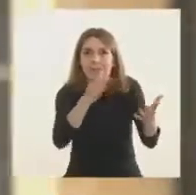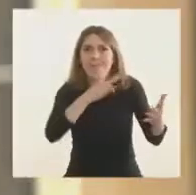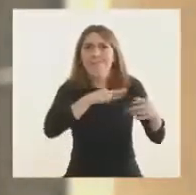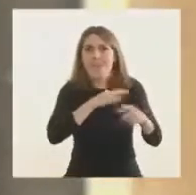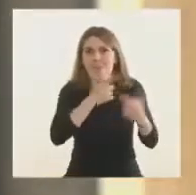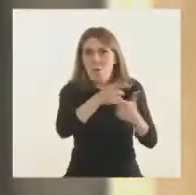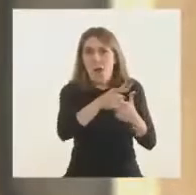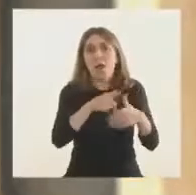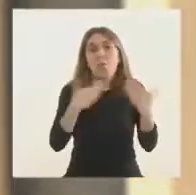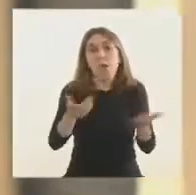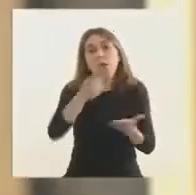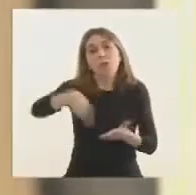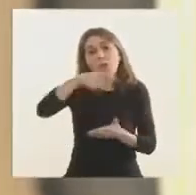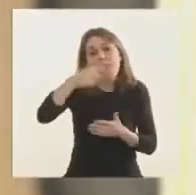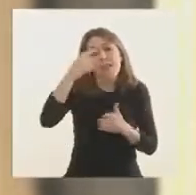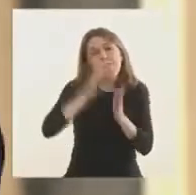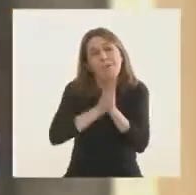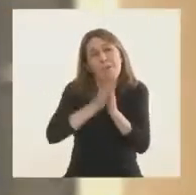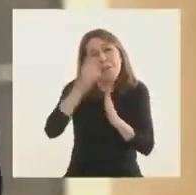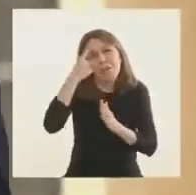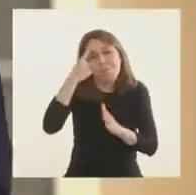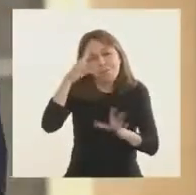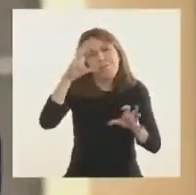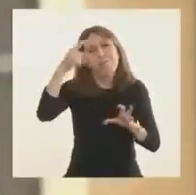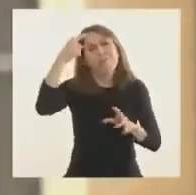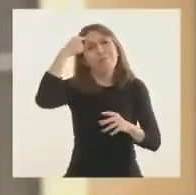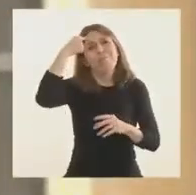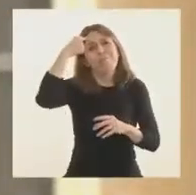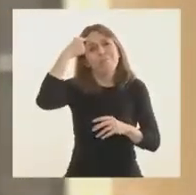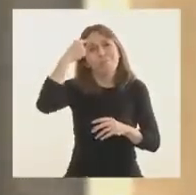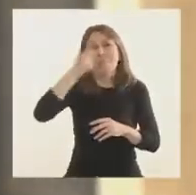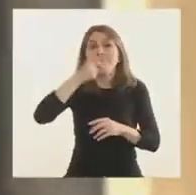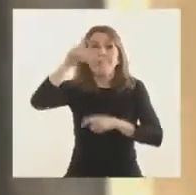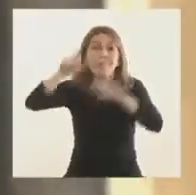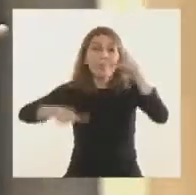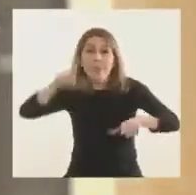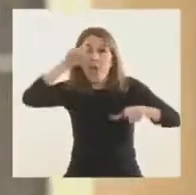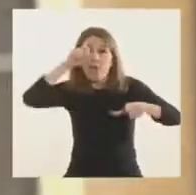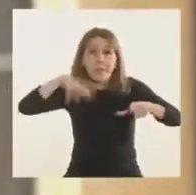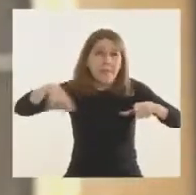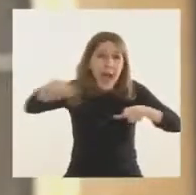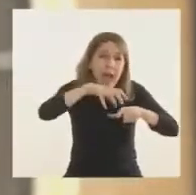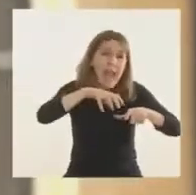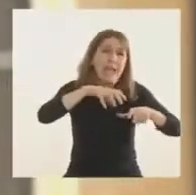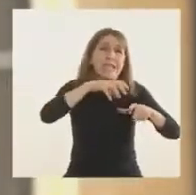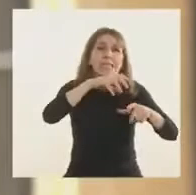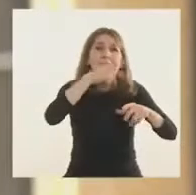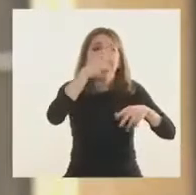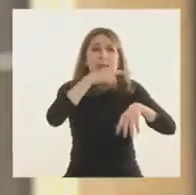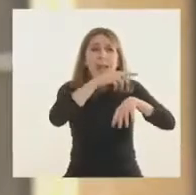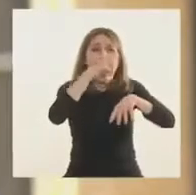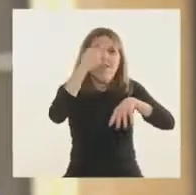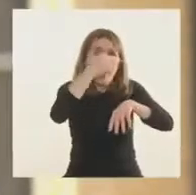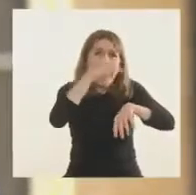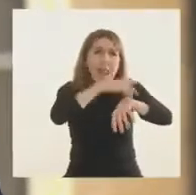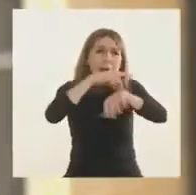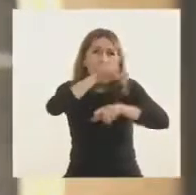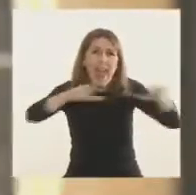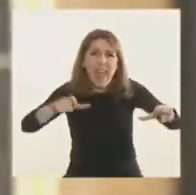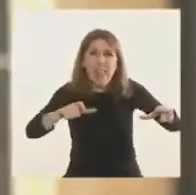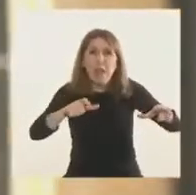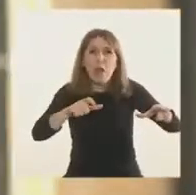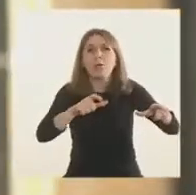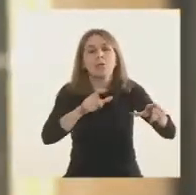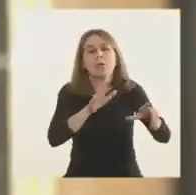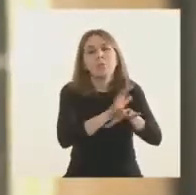que tengan presente, porque la verdad es que el sistema médico no nos da otra oportunidad más que el aislamiento para prevenir la